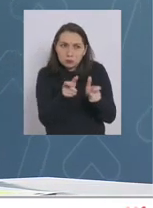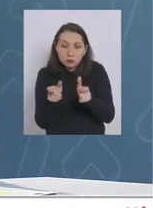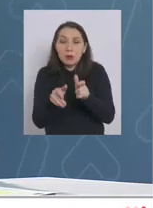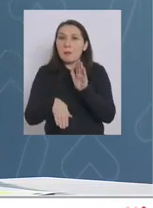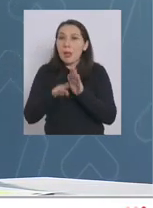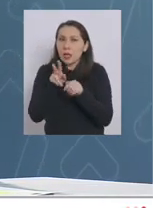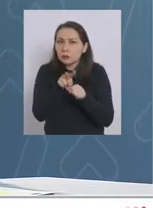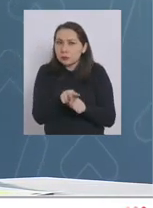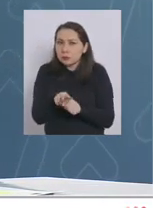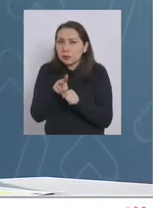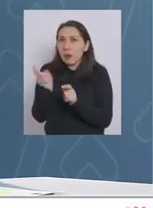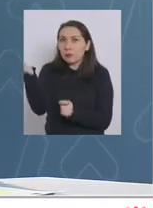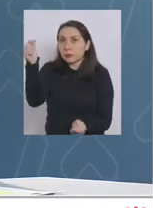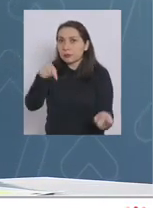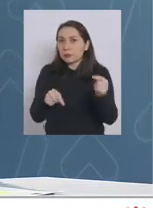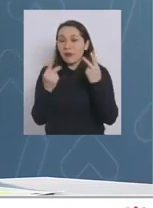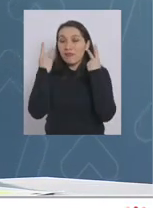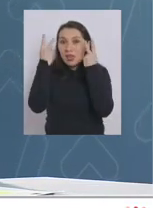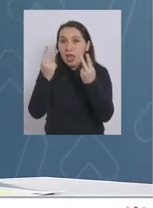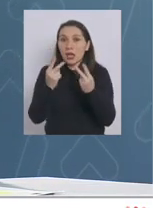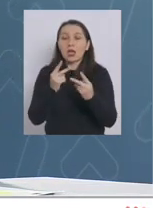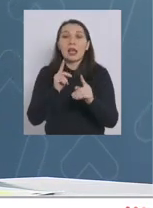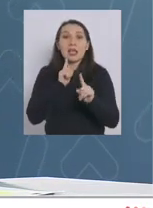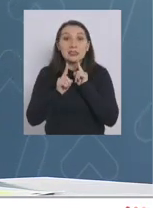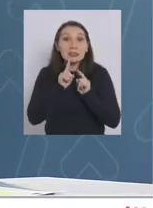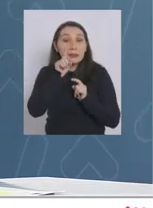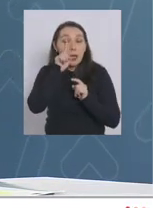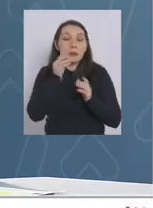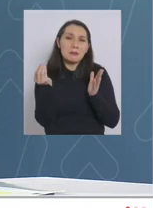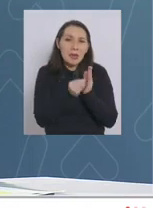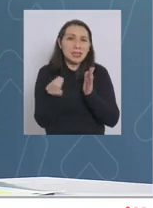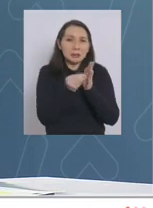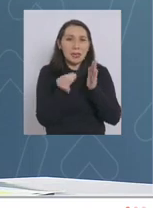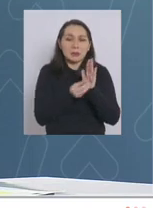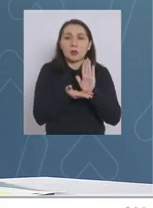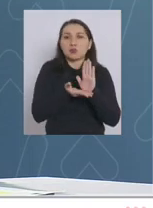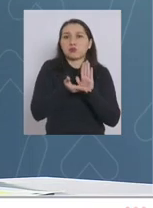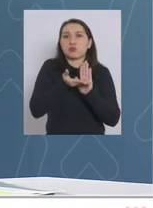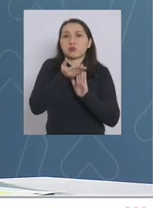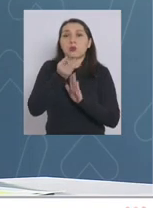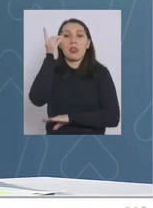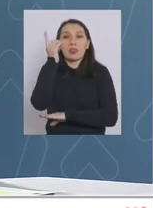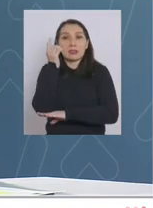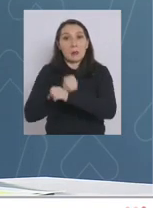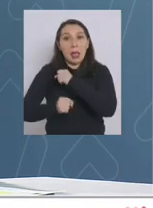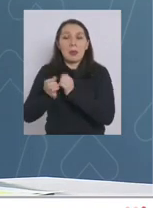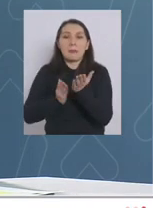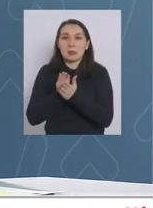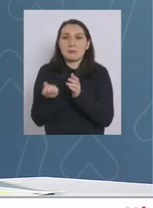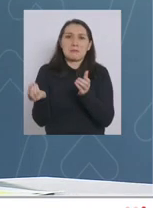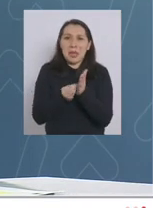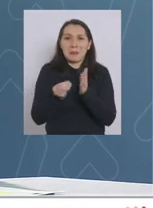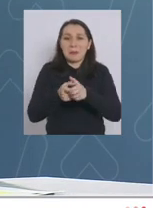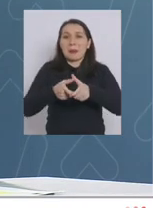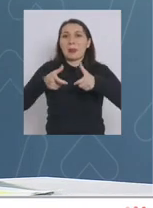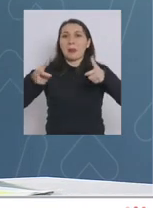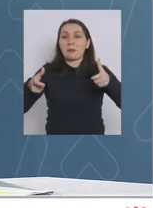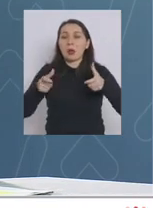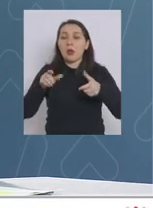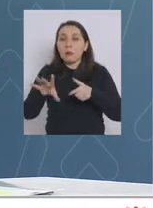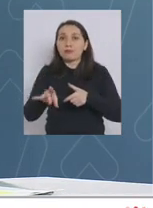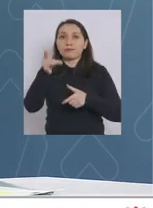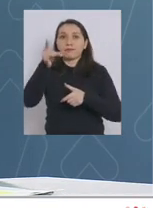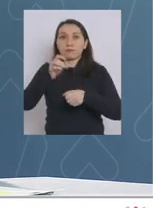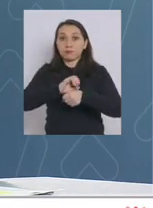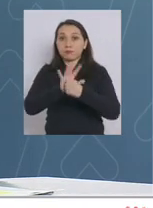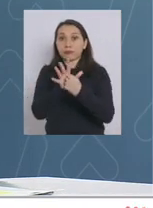de la vigilancia de viajeros y el testeo ha aumentado desde ya diciembre del año pasado con esta nueva variante